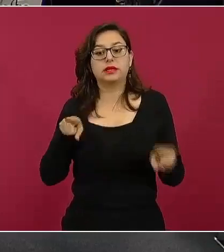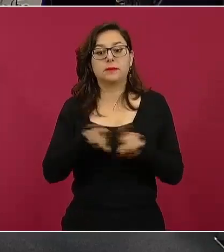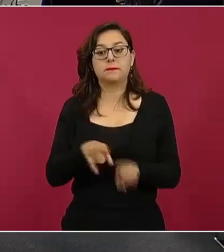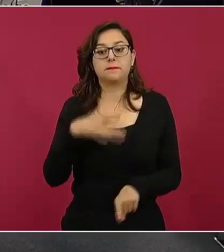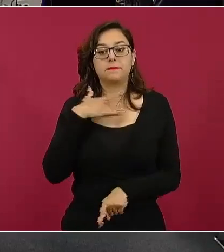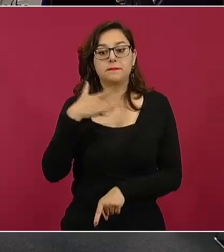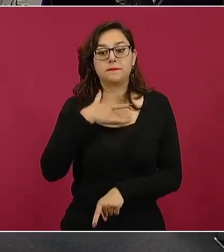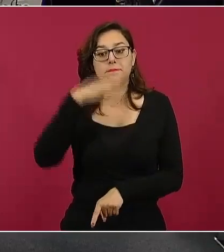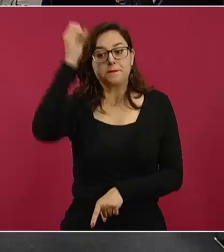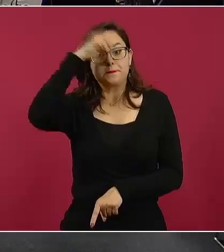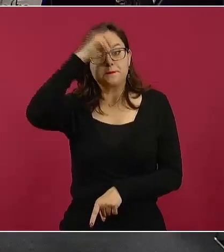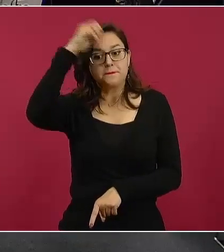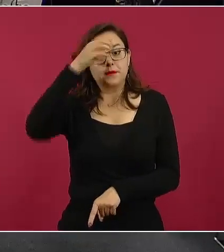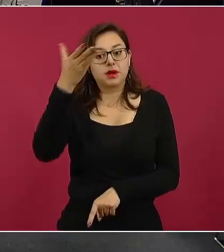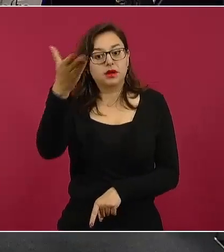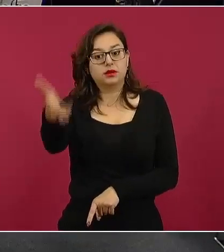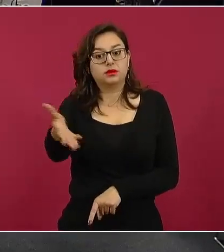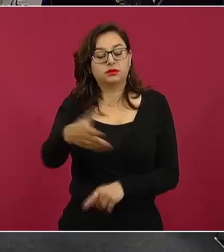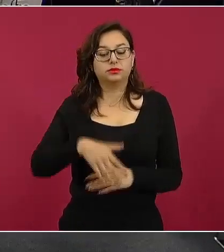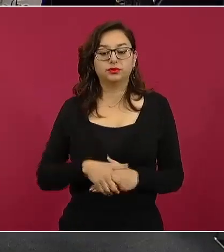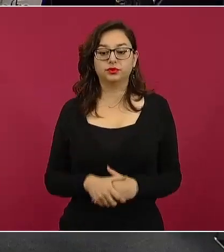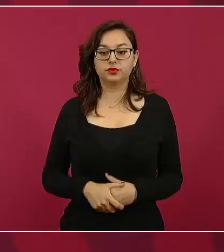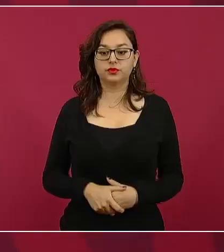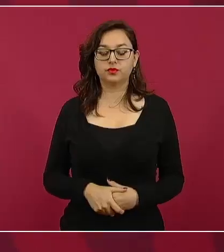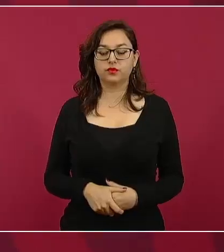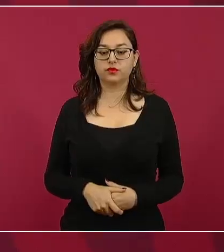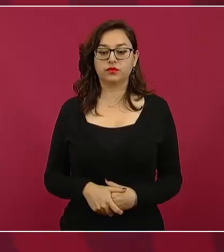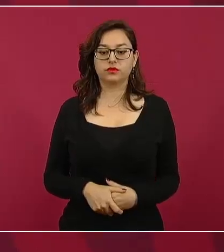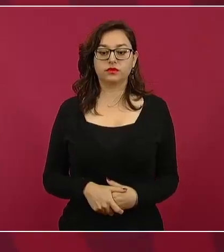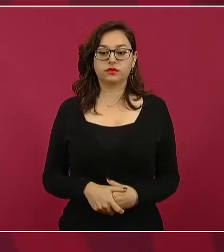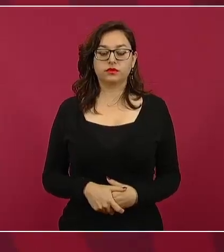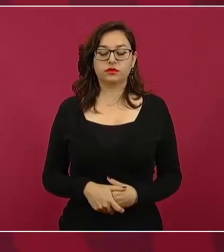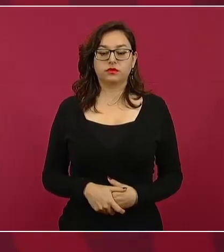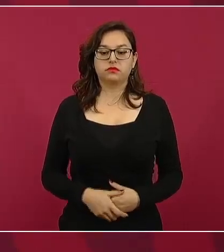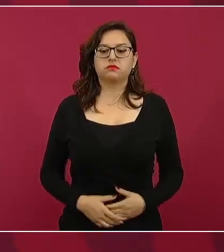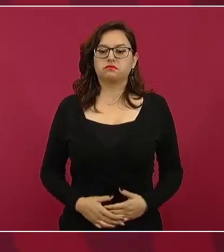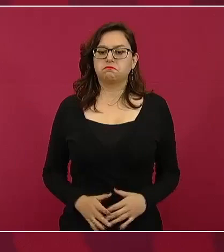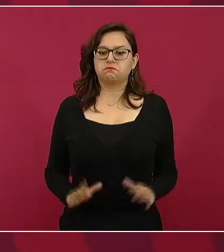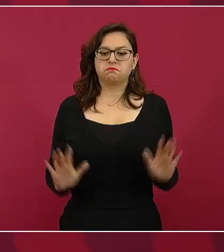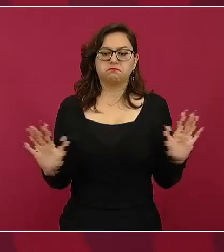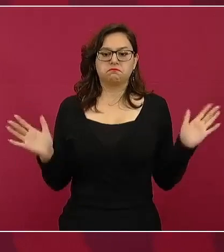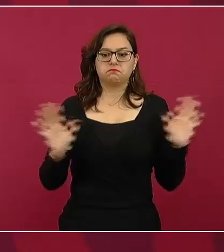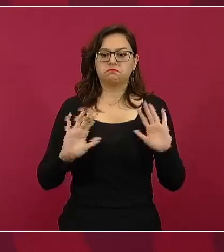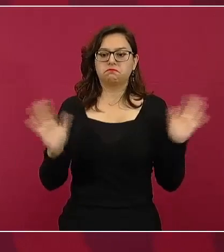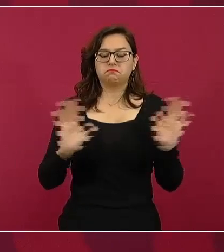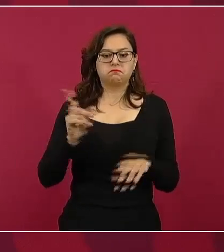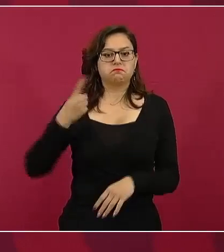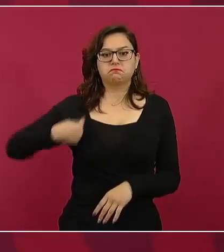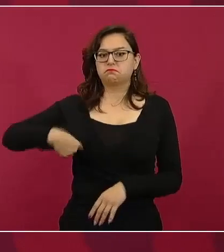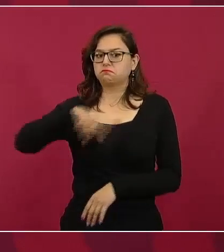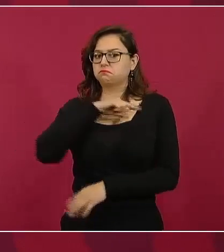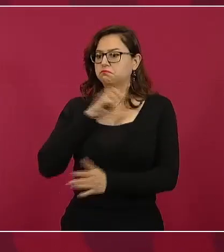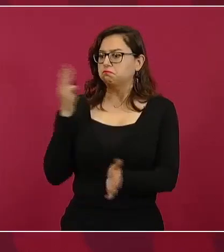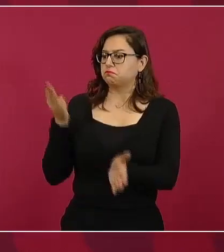Nosotros no vamos a tomar ninguna represalia de tipo económico,